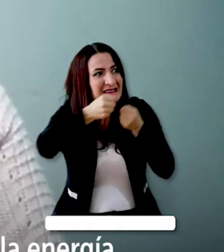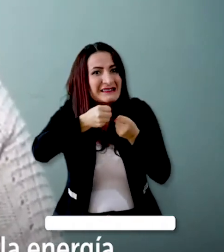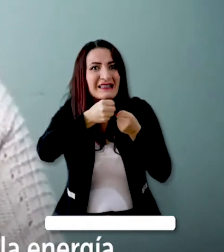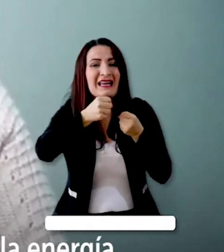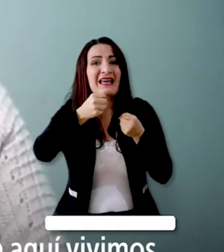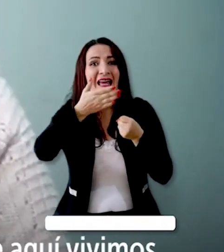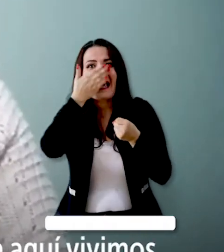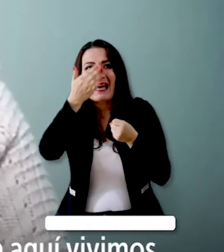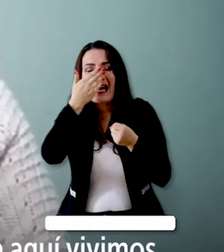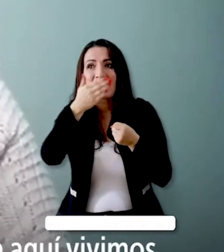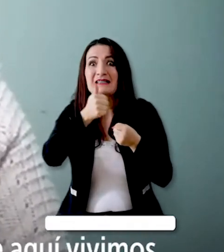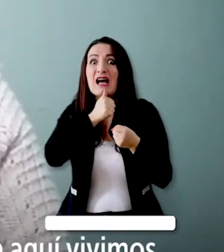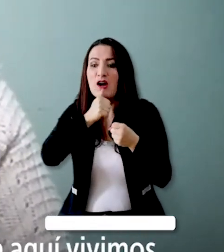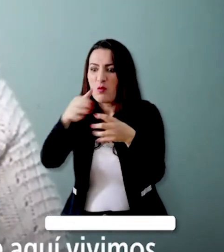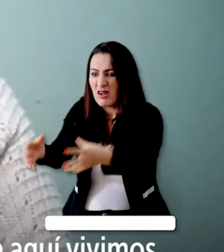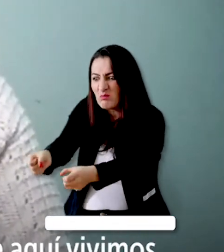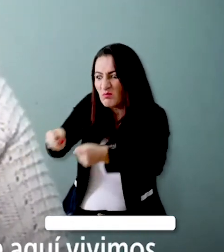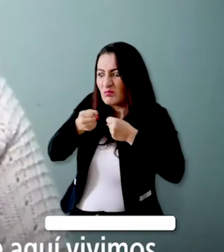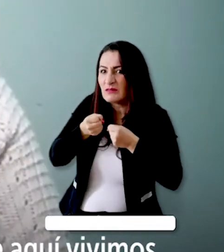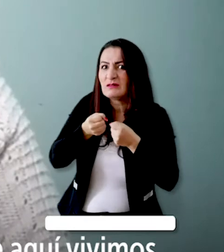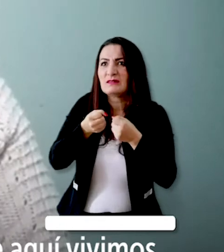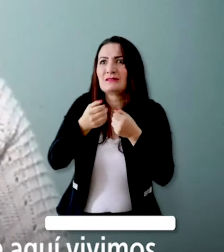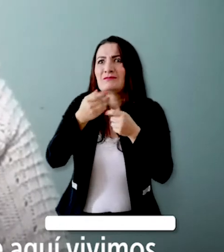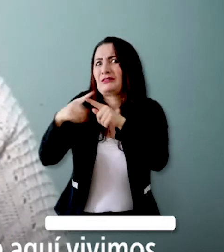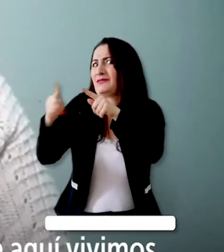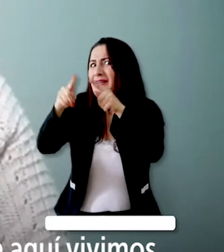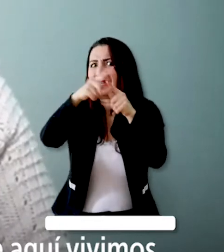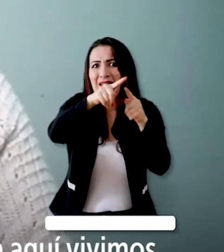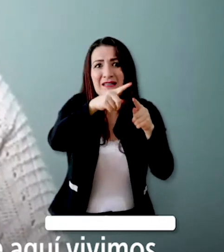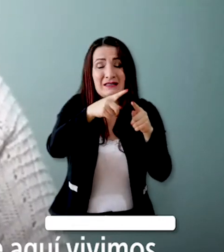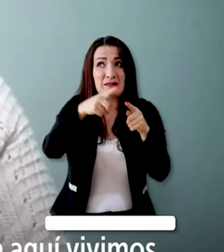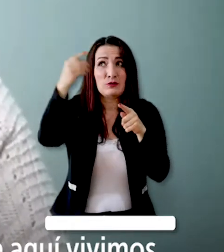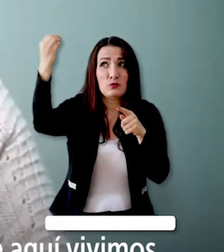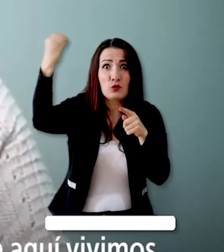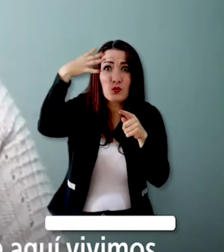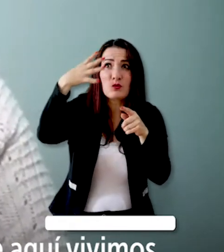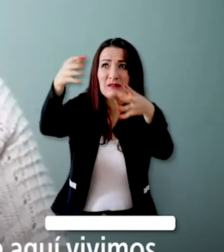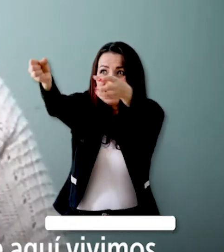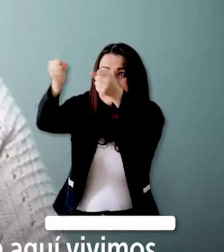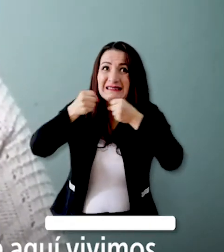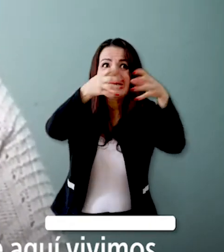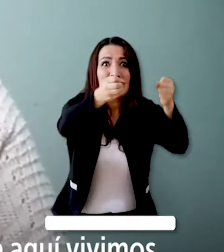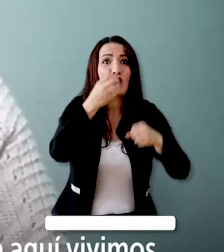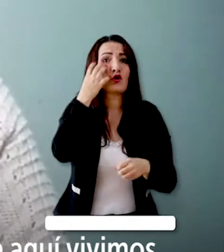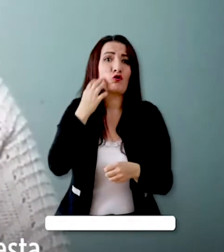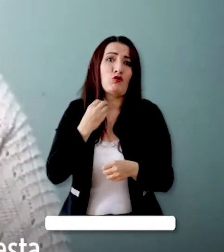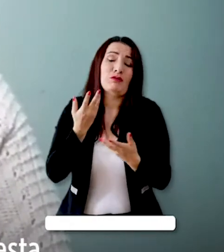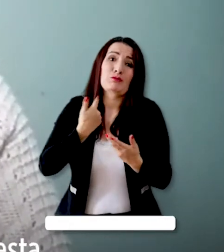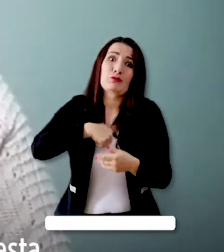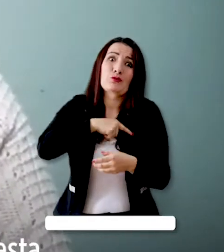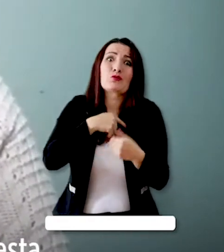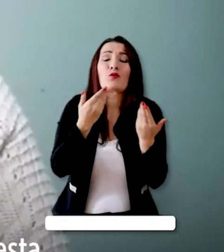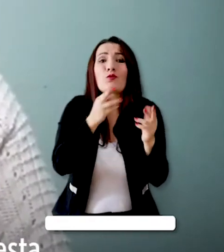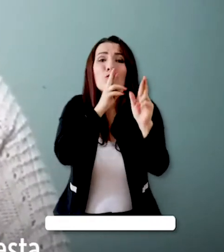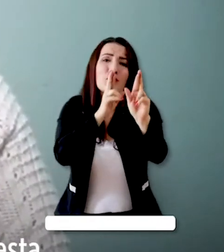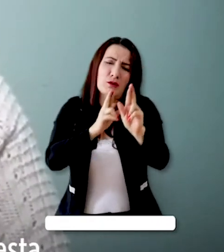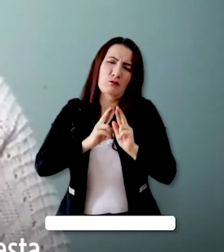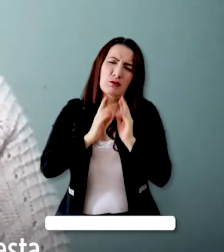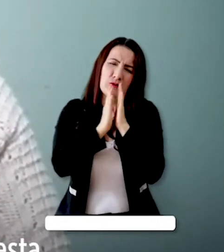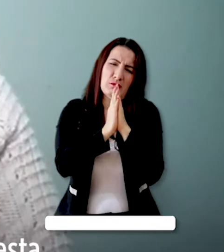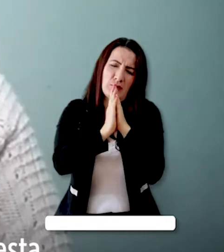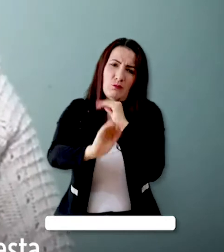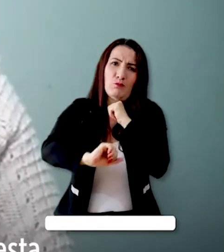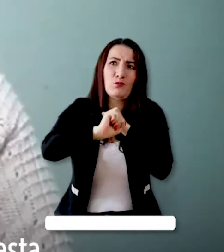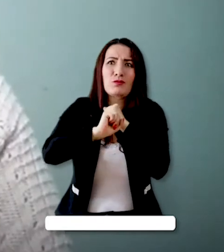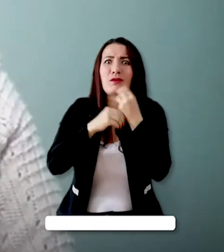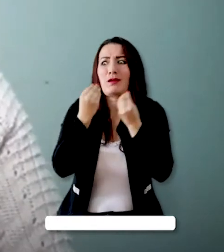energía, los del agua y es un costo para las personas que aquí vivimos. Gracias, señor secretario, por